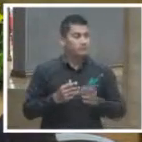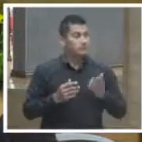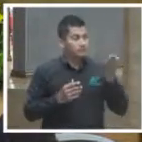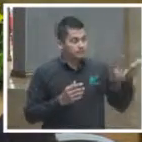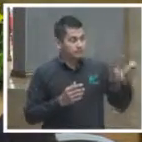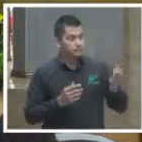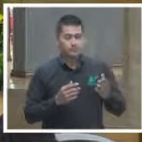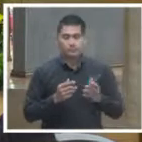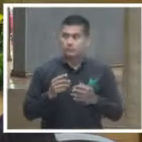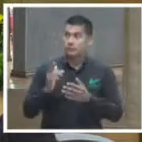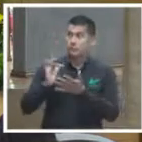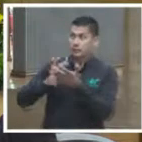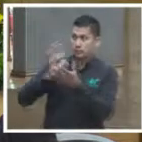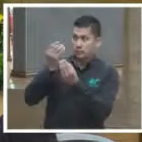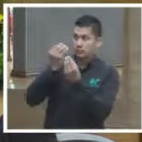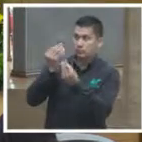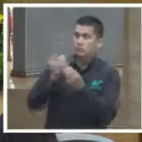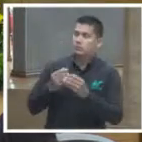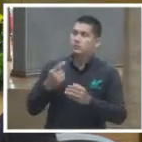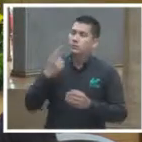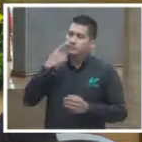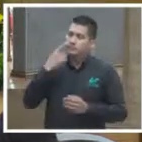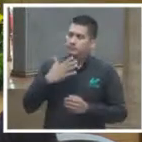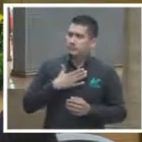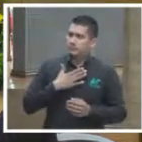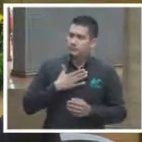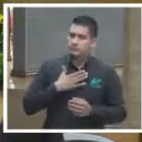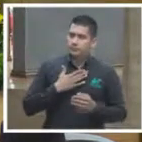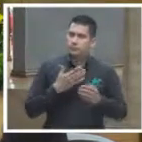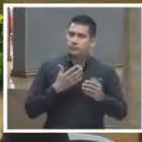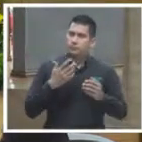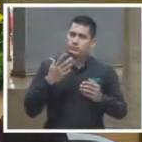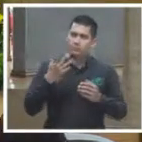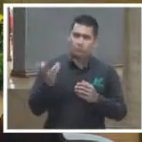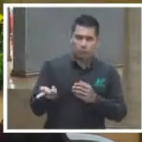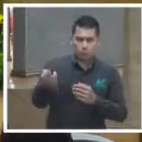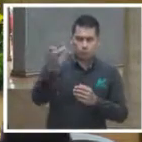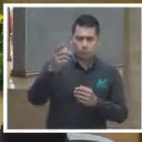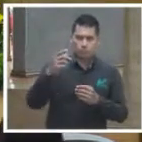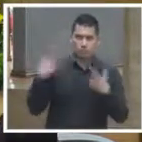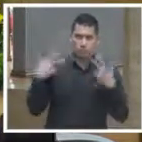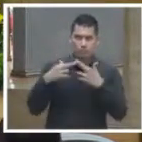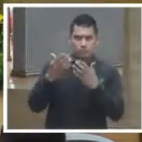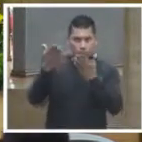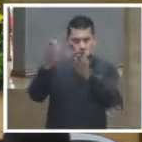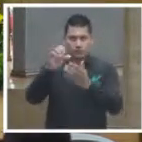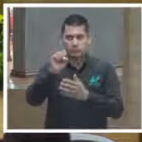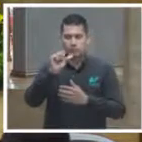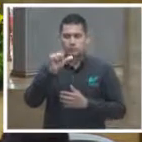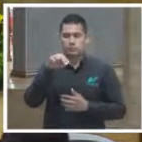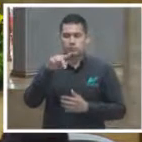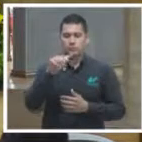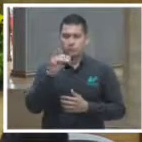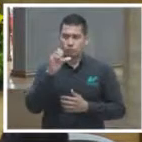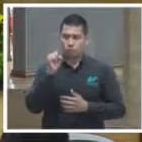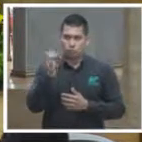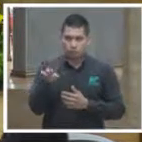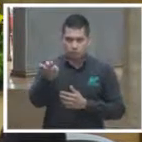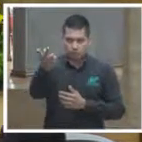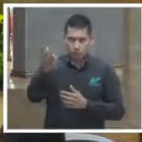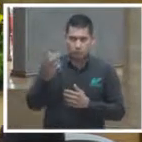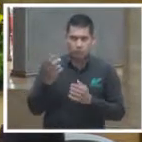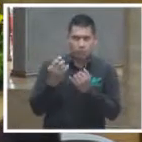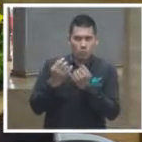gracias yo tengo una pregunta para el maestro Santos y una reflexión acerca de la